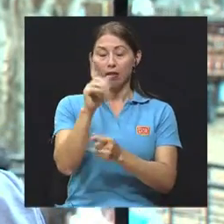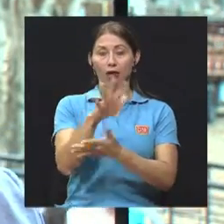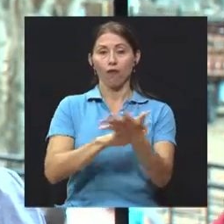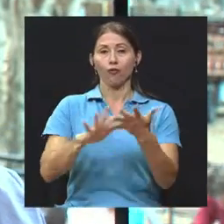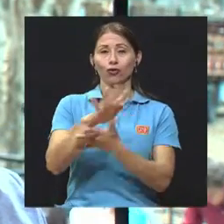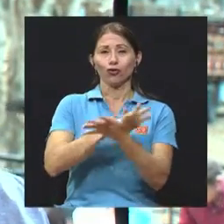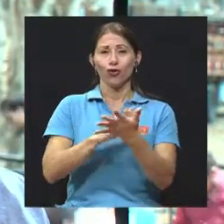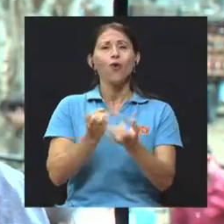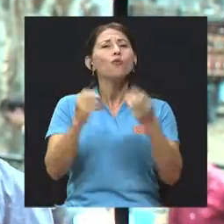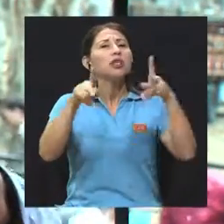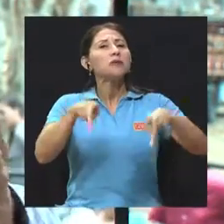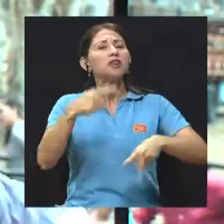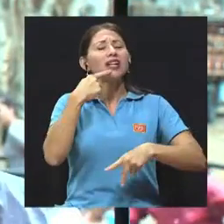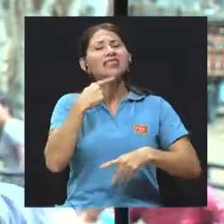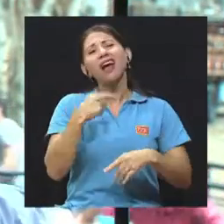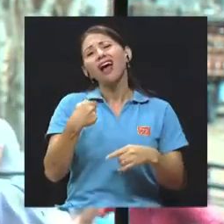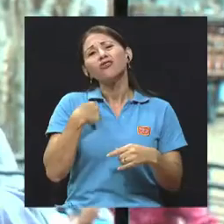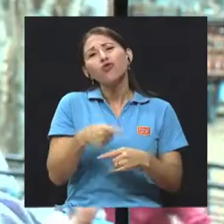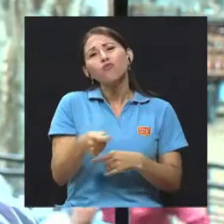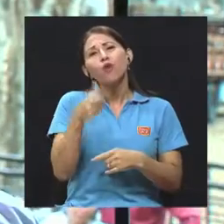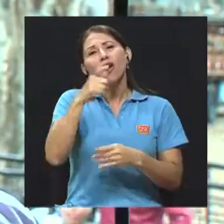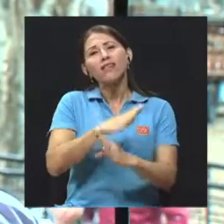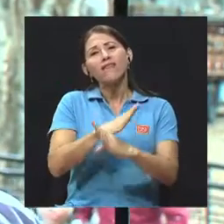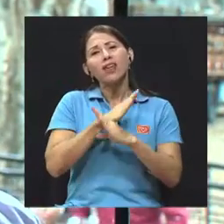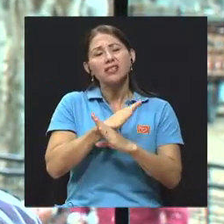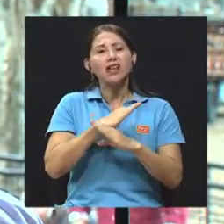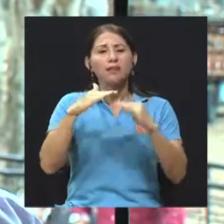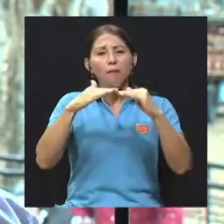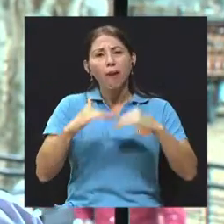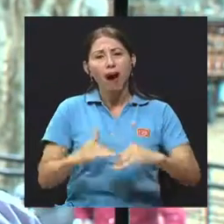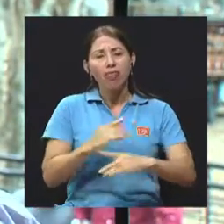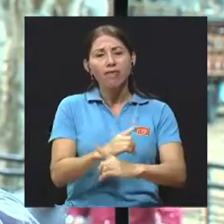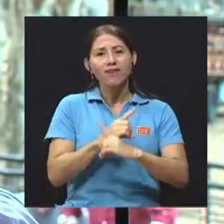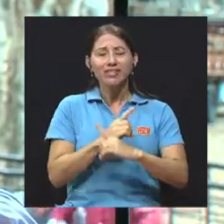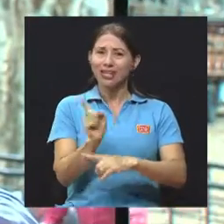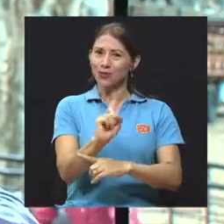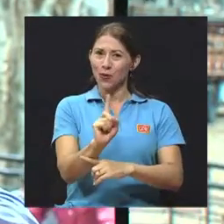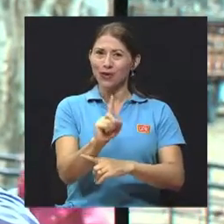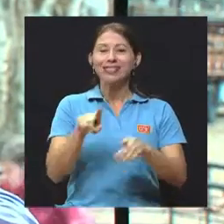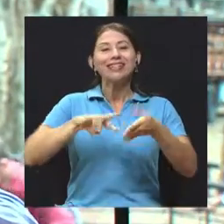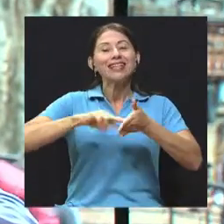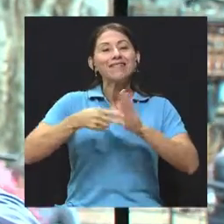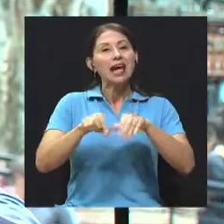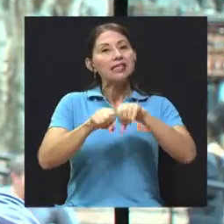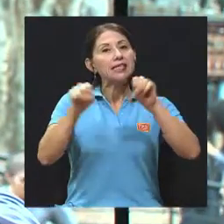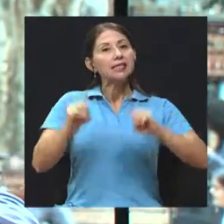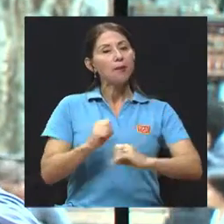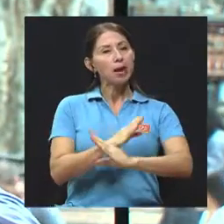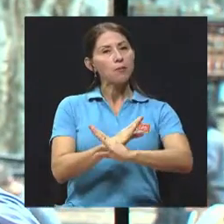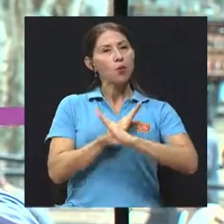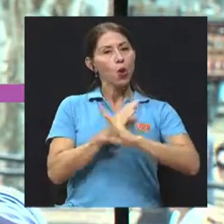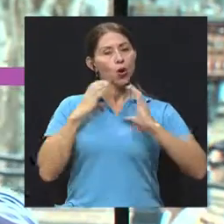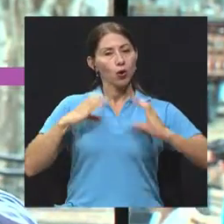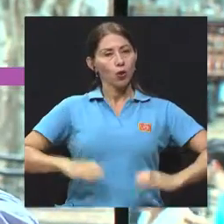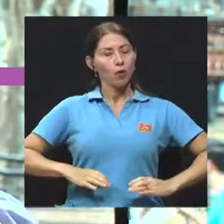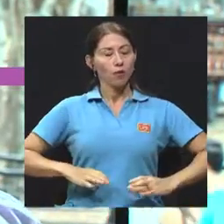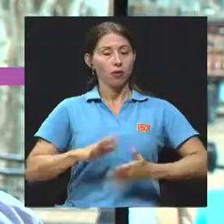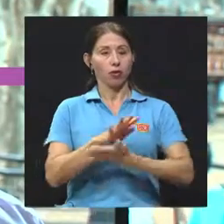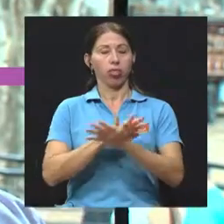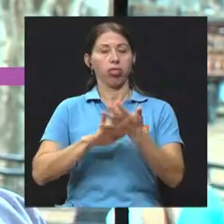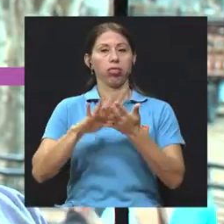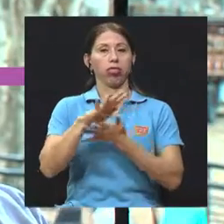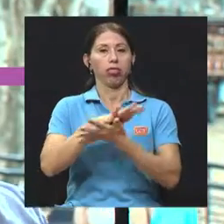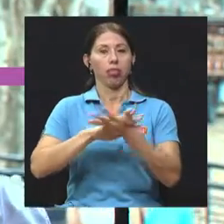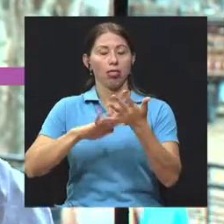defensa de los pacientes o que será. En realidad es como una confusión del sistema inmunológico, en el cual